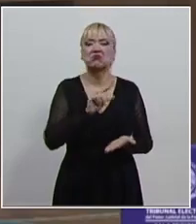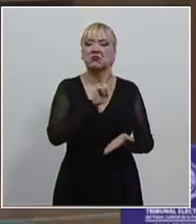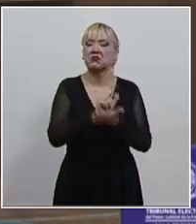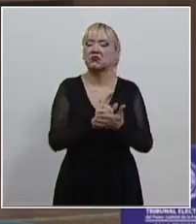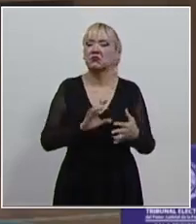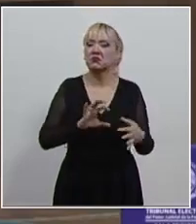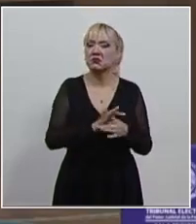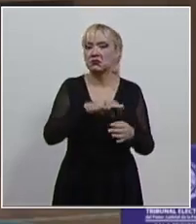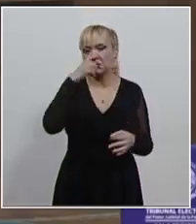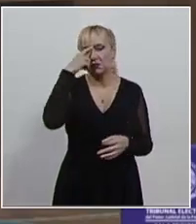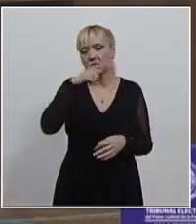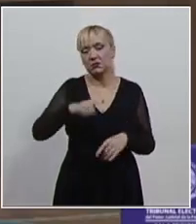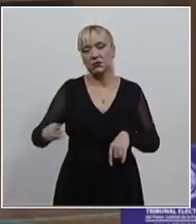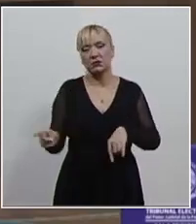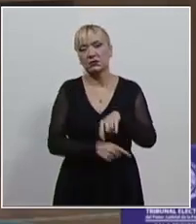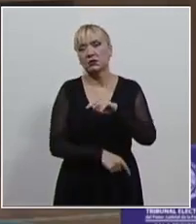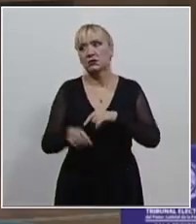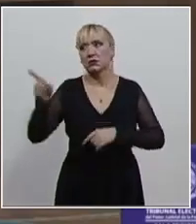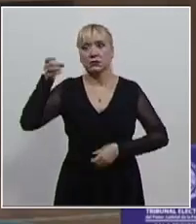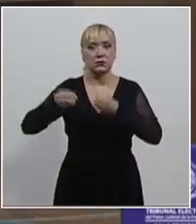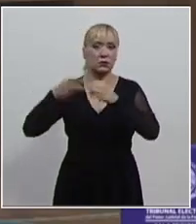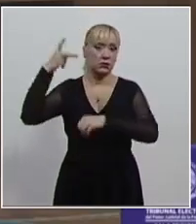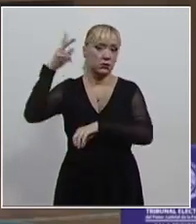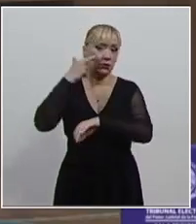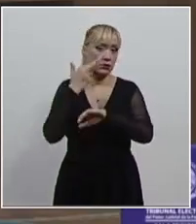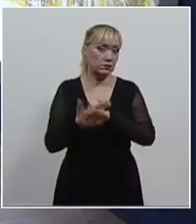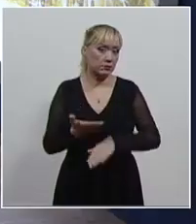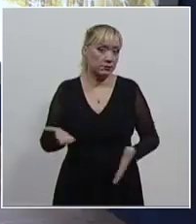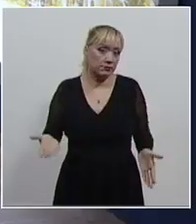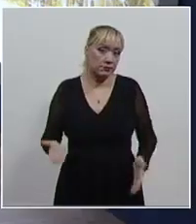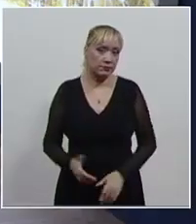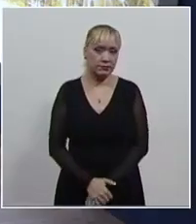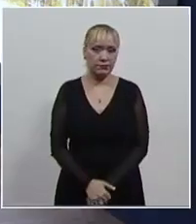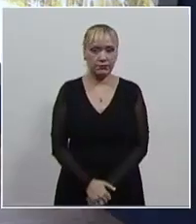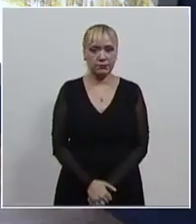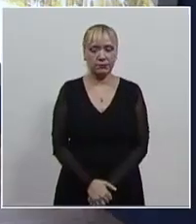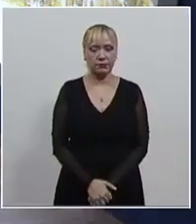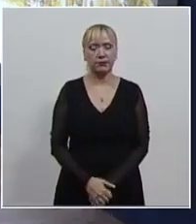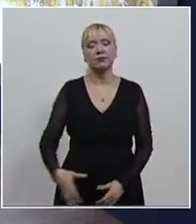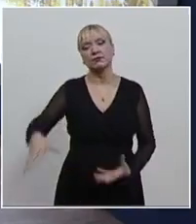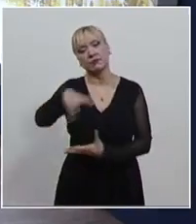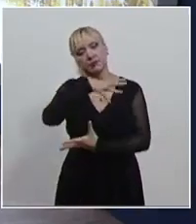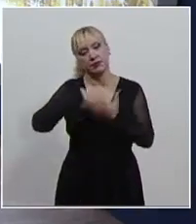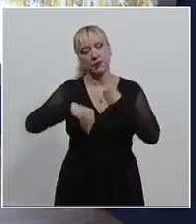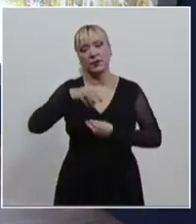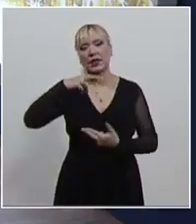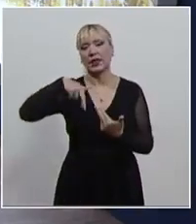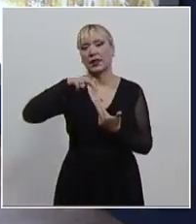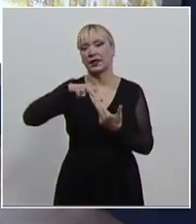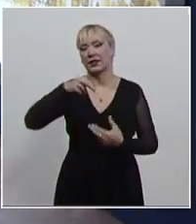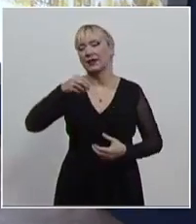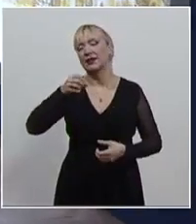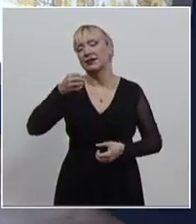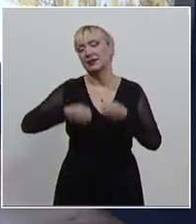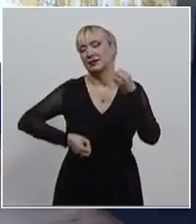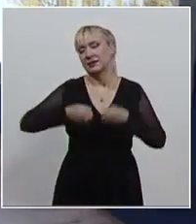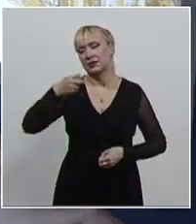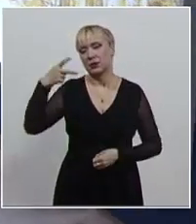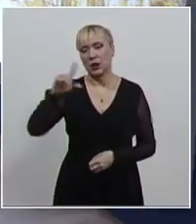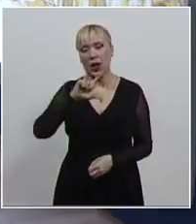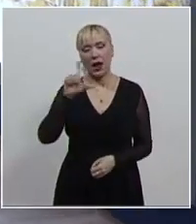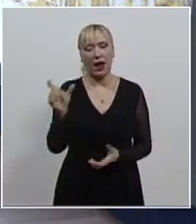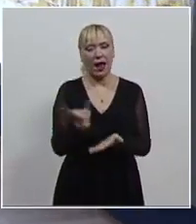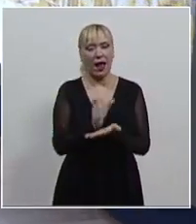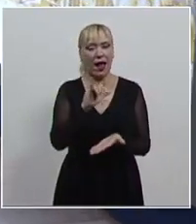para revocar la determinación del Tribunal Responsable. Por su parte, la Sala Regional Jalapa del Tribunal Electoral